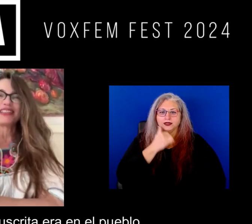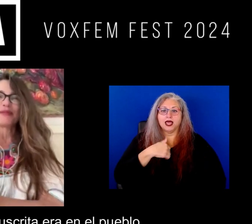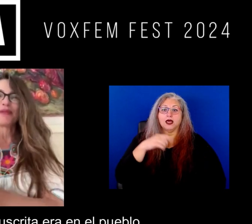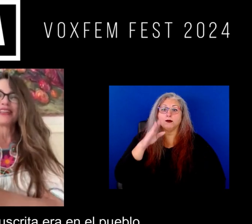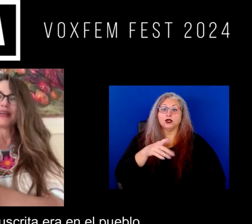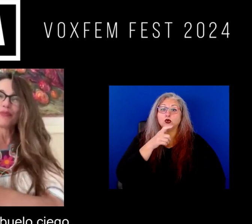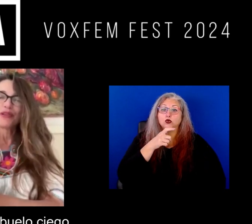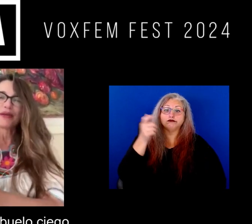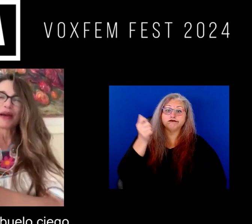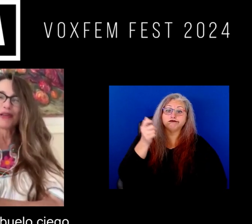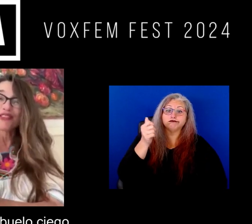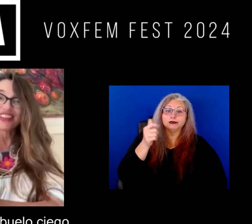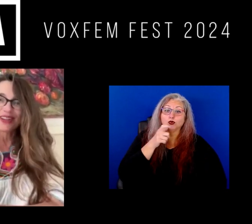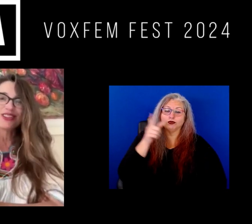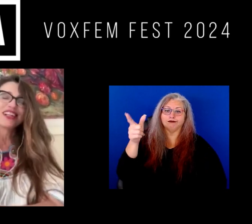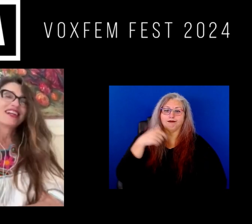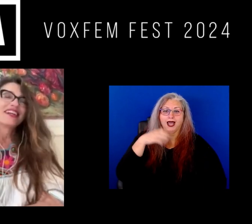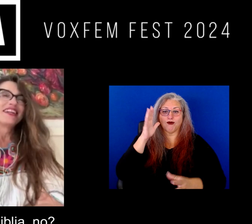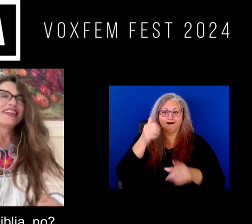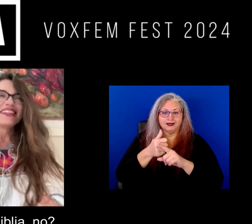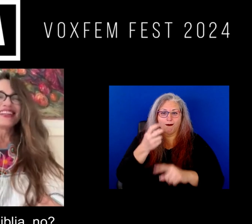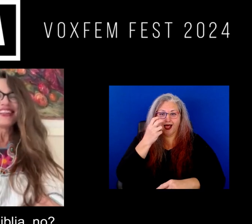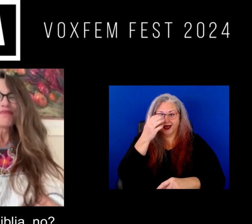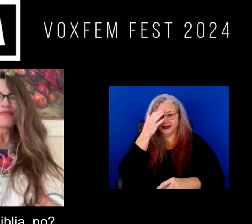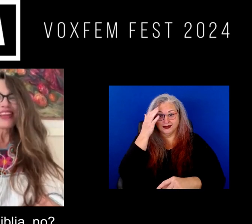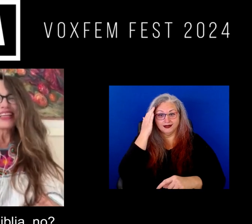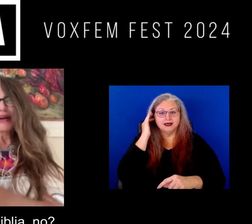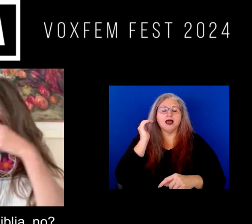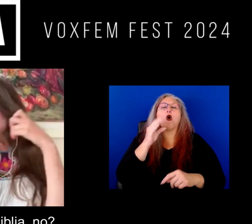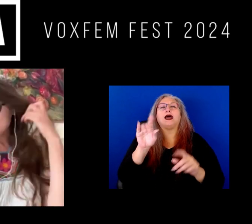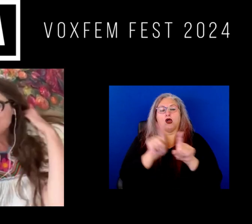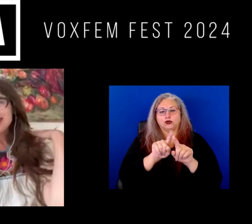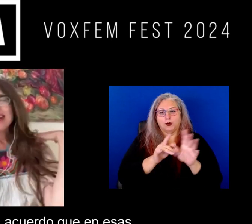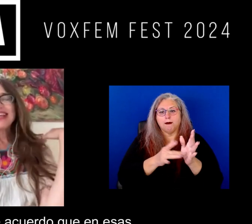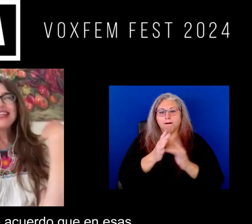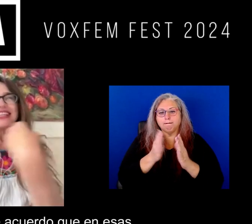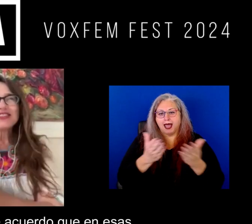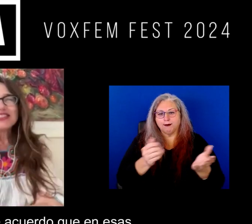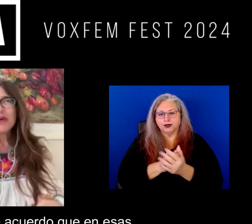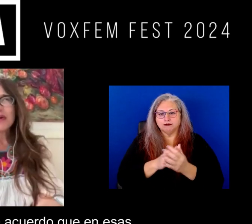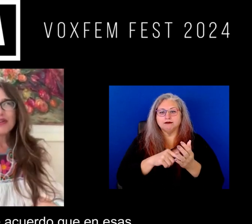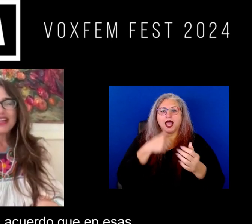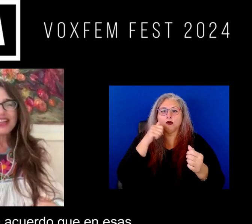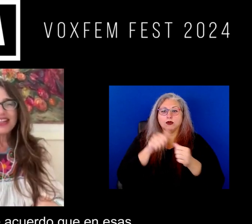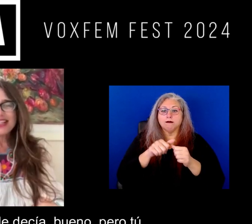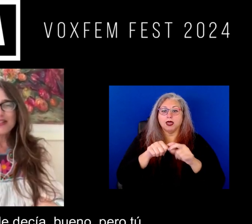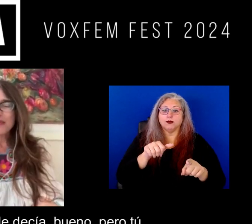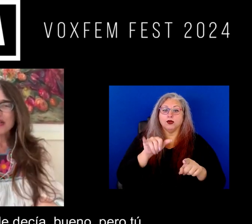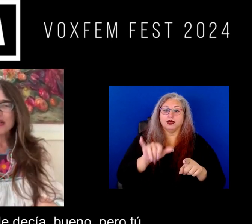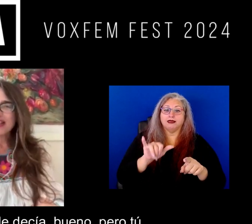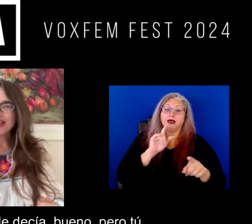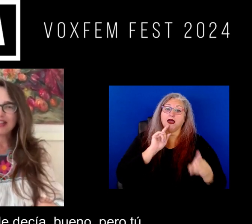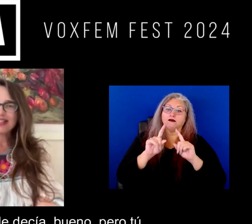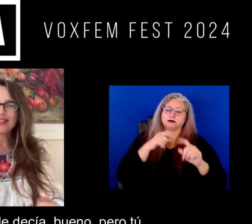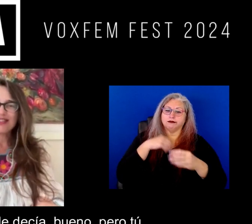suscrita en el pueblo era mi abuelo ciego y la Biblia. Y entonces yo me acuerdo que en esas